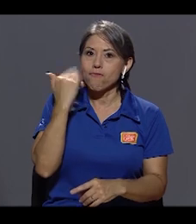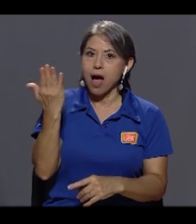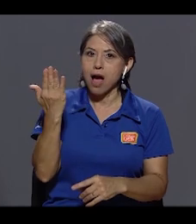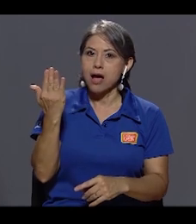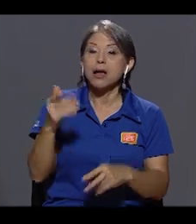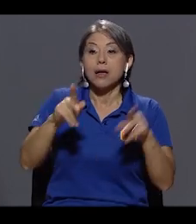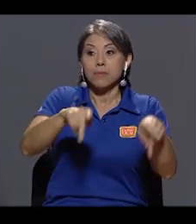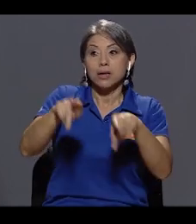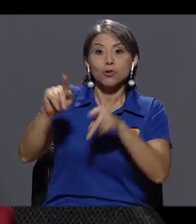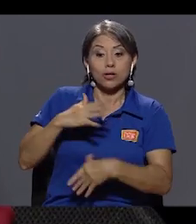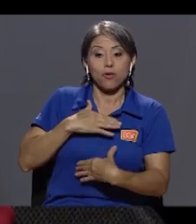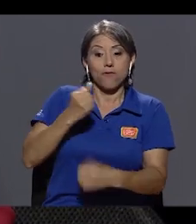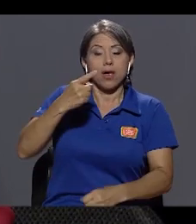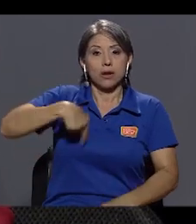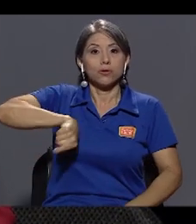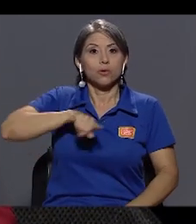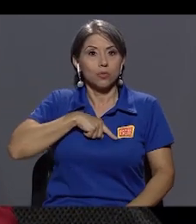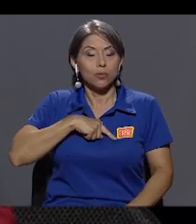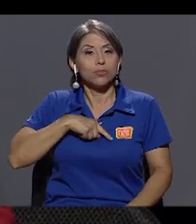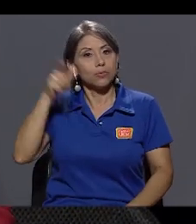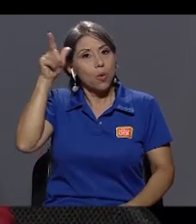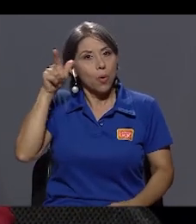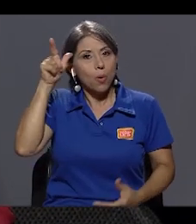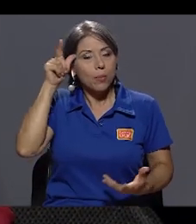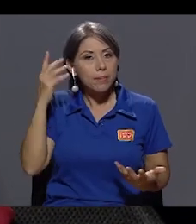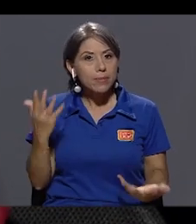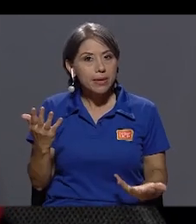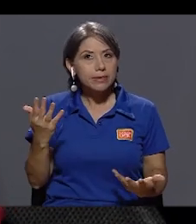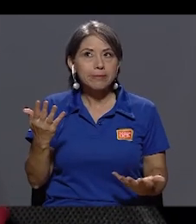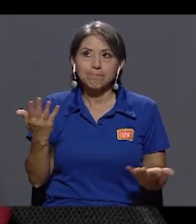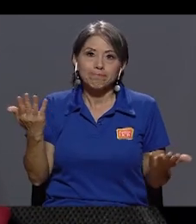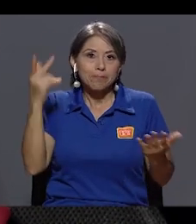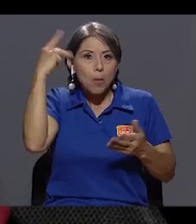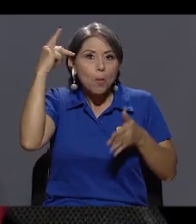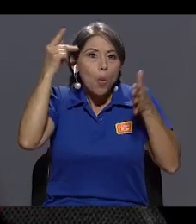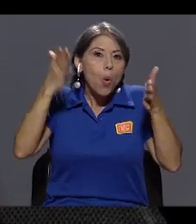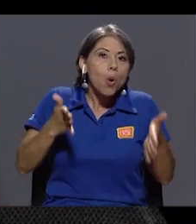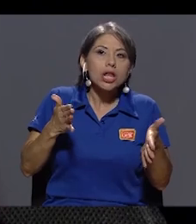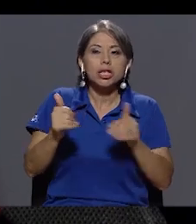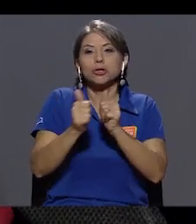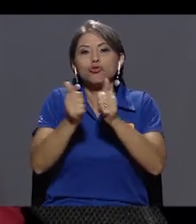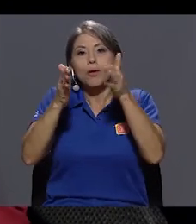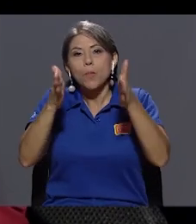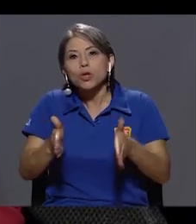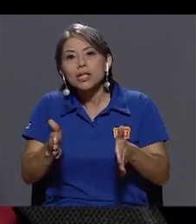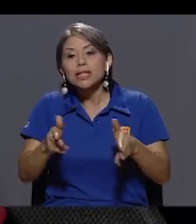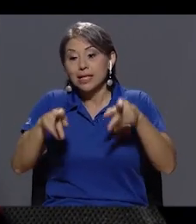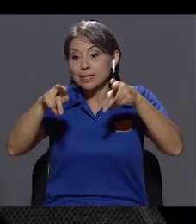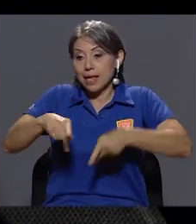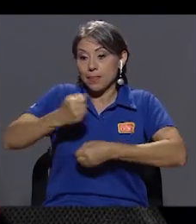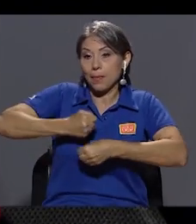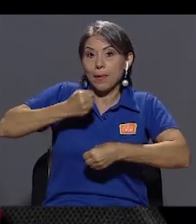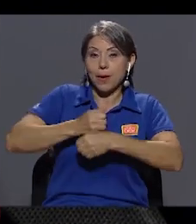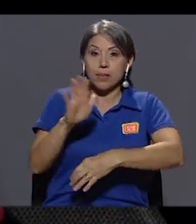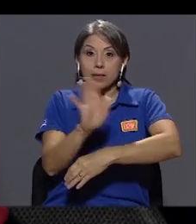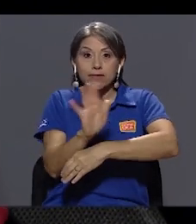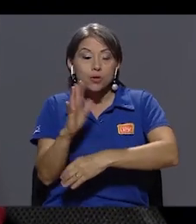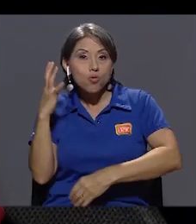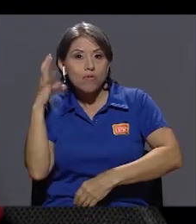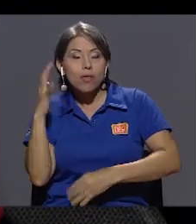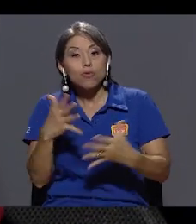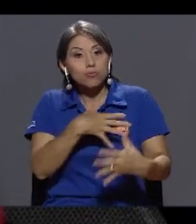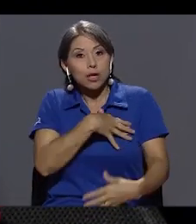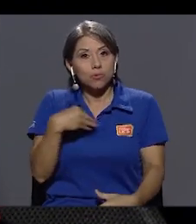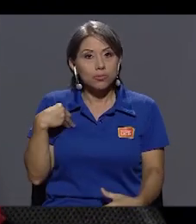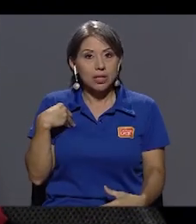esa credibilidad que nos hemos ganado, pues obviamente los políticos, los deportistas, la gente de la radio, la televisión, les gusta